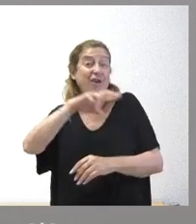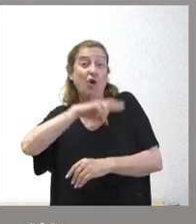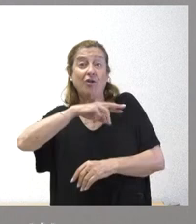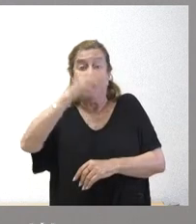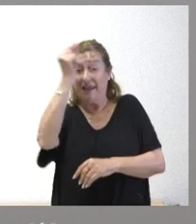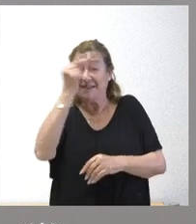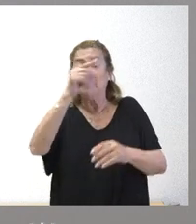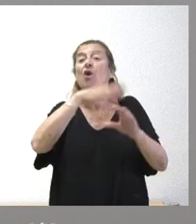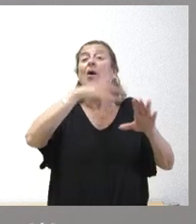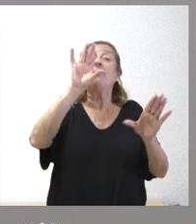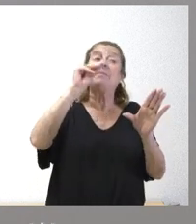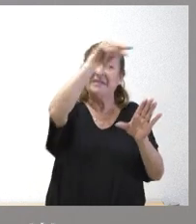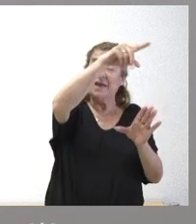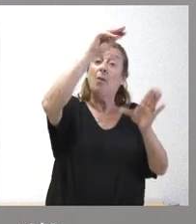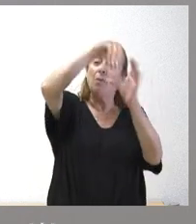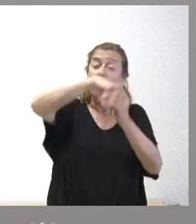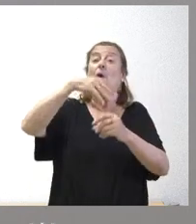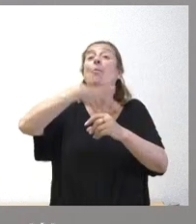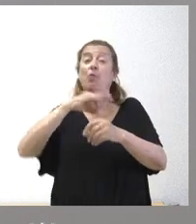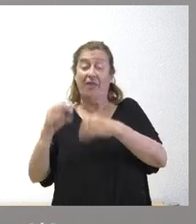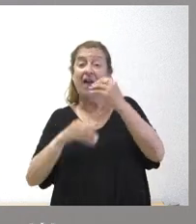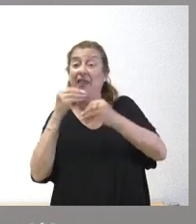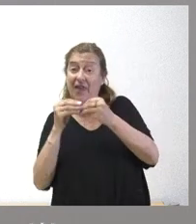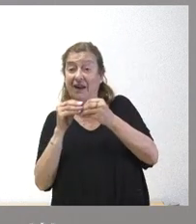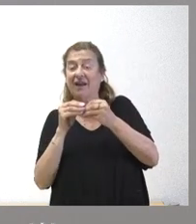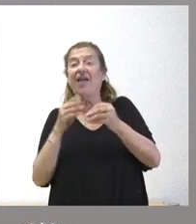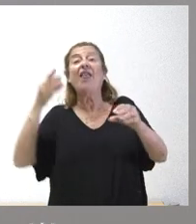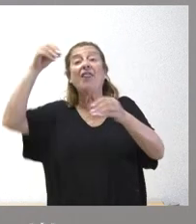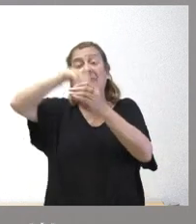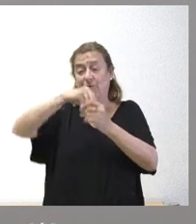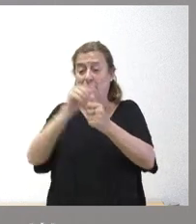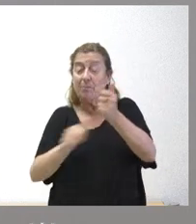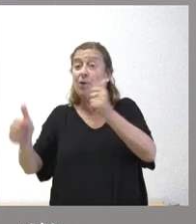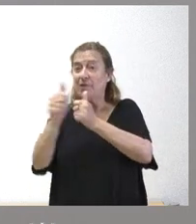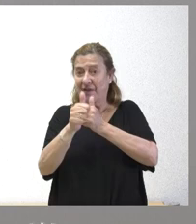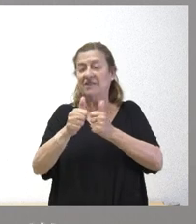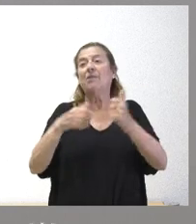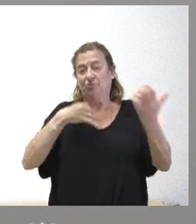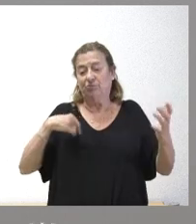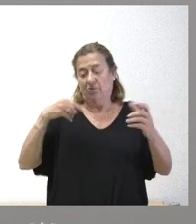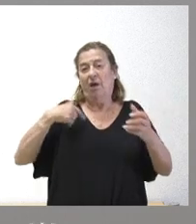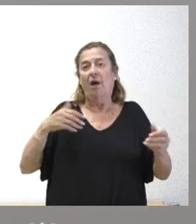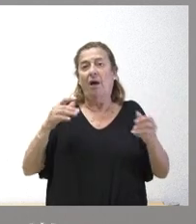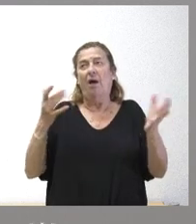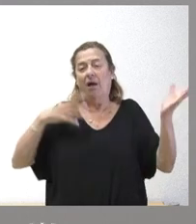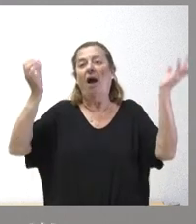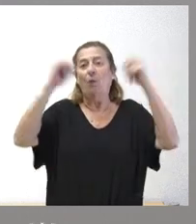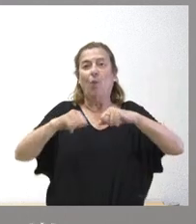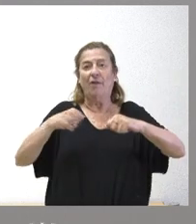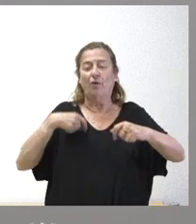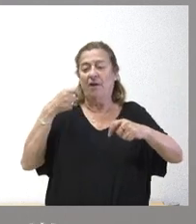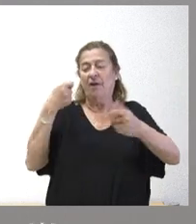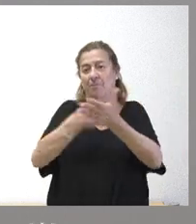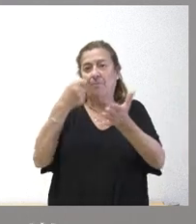diócesis puede incluir lógicamente ese tipo de actuaciones dentro de las prioridades pues encajará dentro de los acuerdos de financiación que tenemos con la